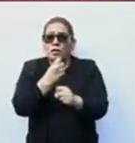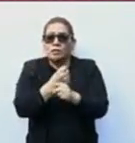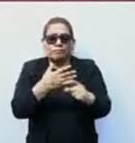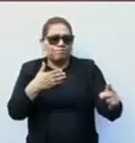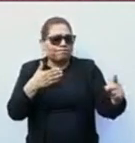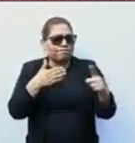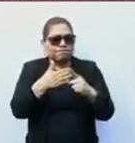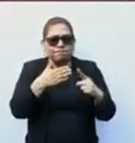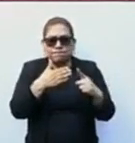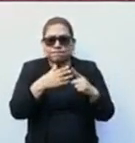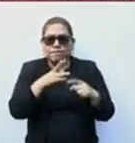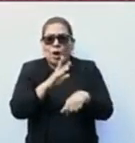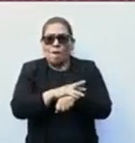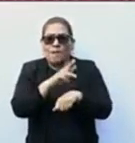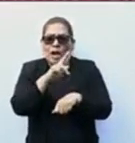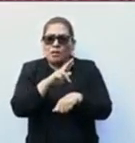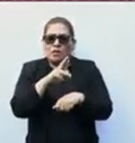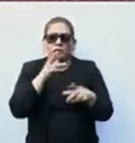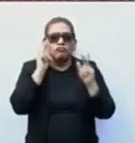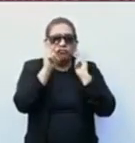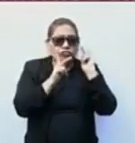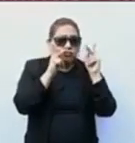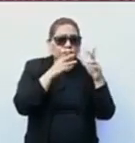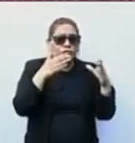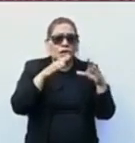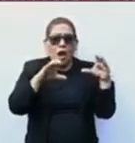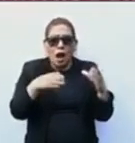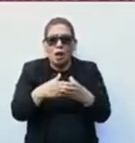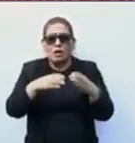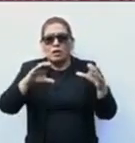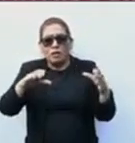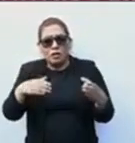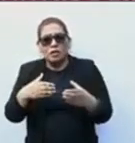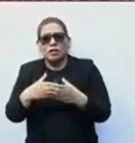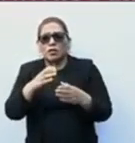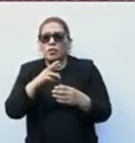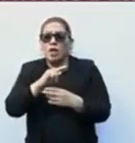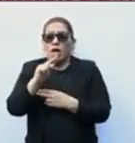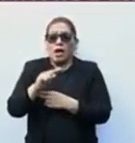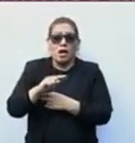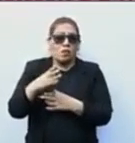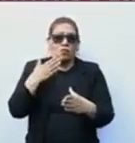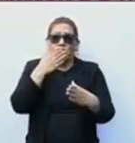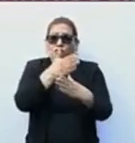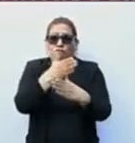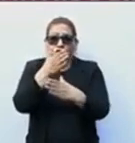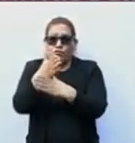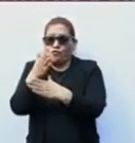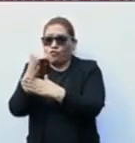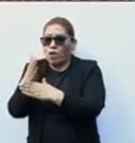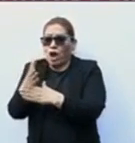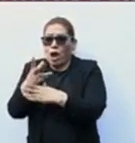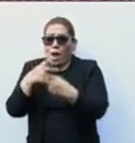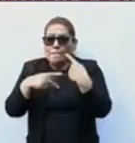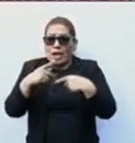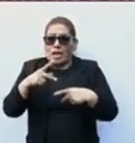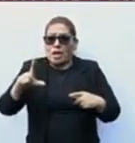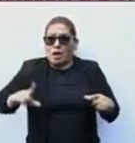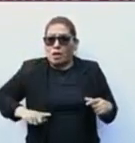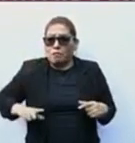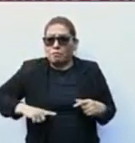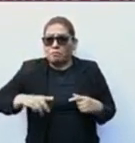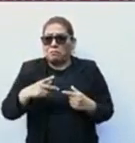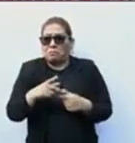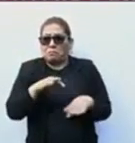el mayor de mi tiempo a visitar a las comunidades que nunca llegaba un funcionario público, un